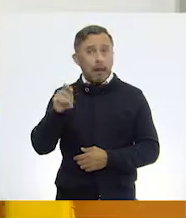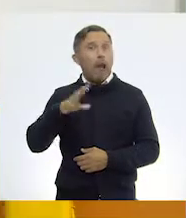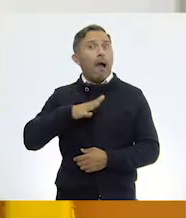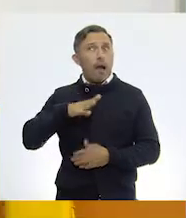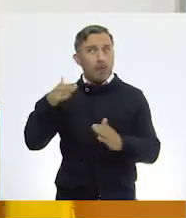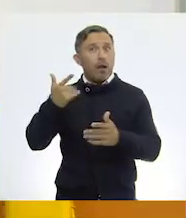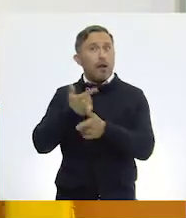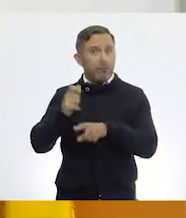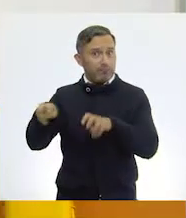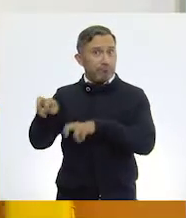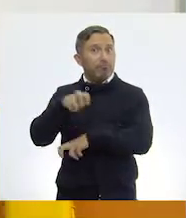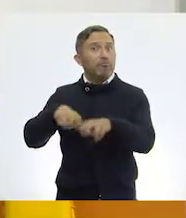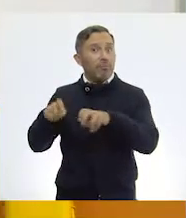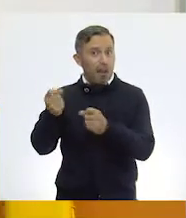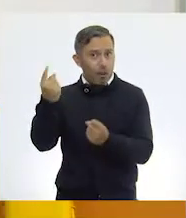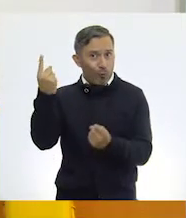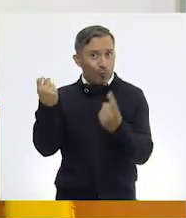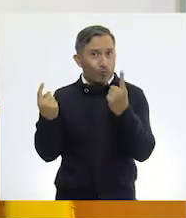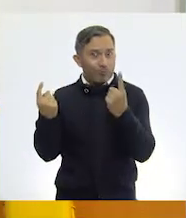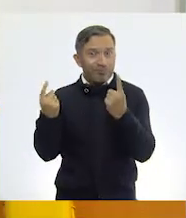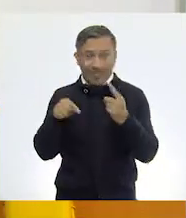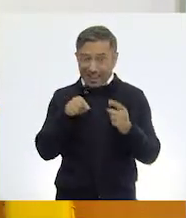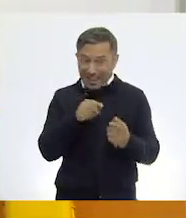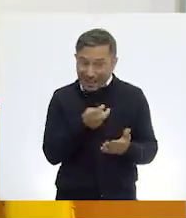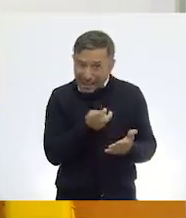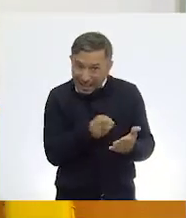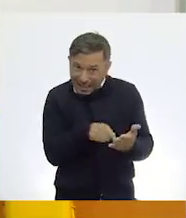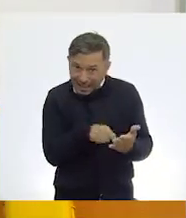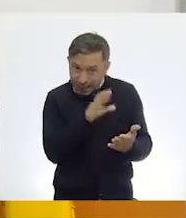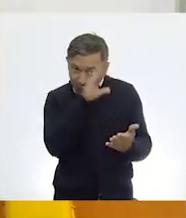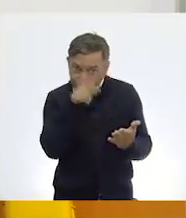a colocar en animales domésticos.